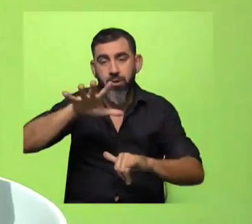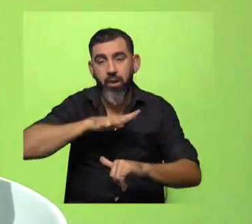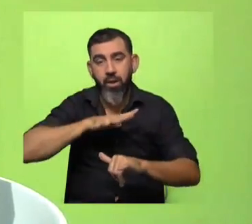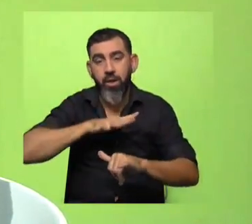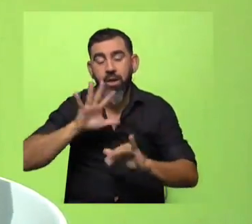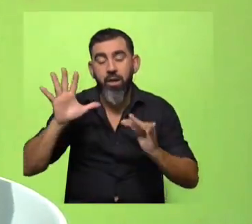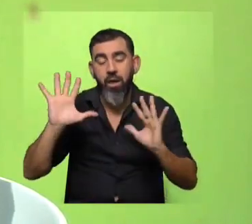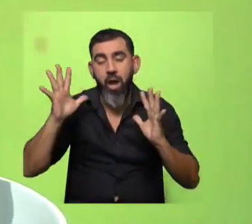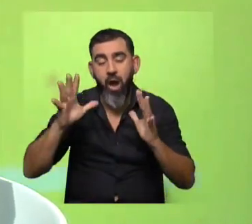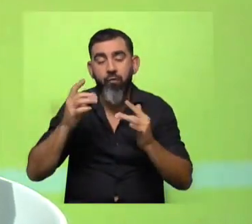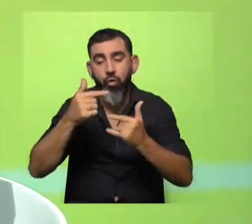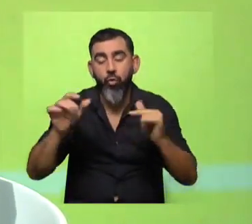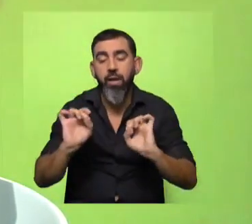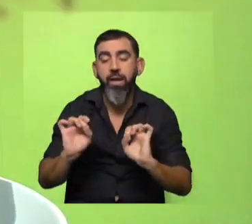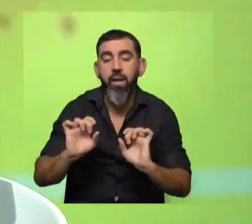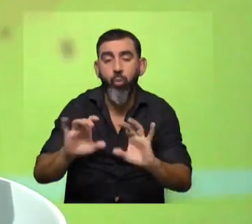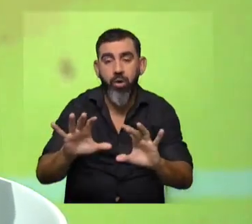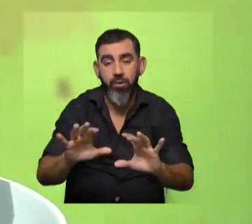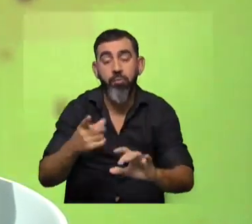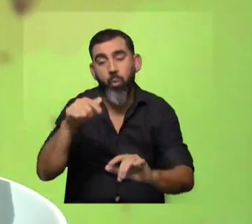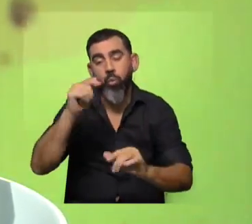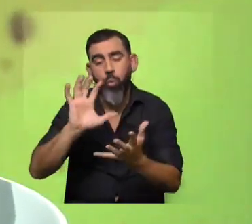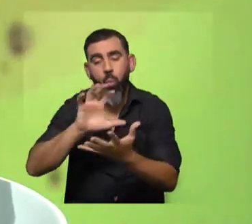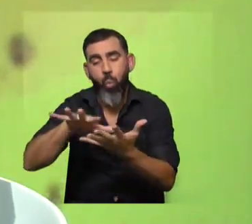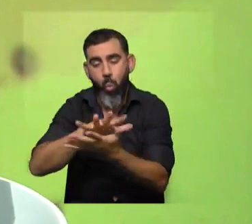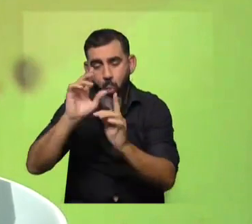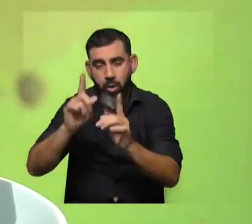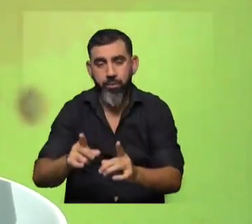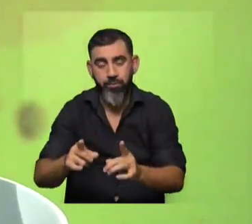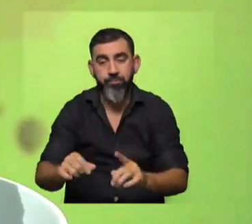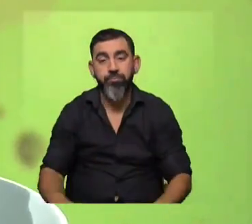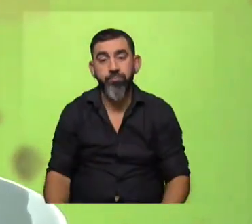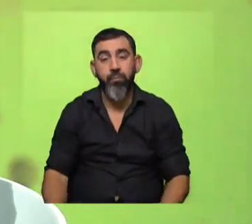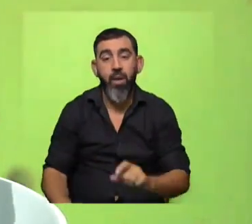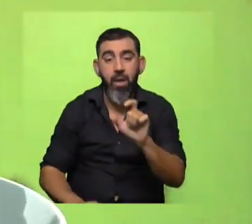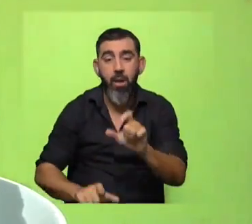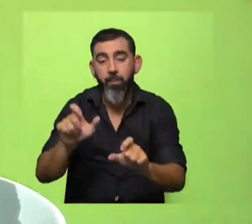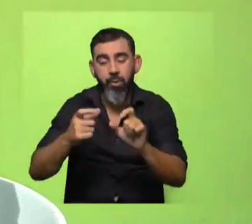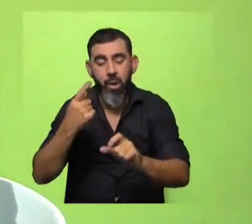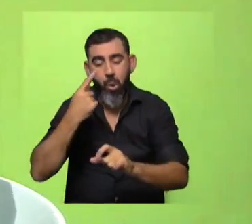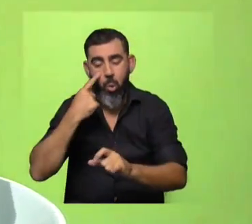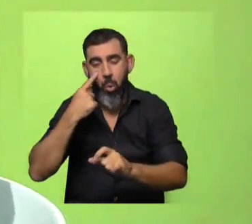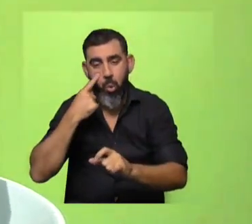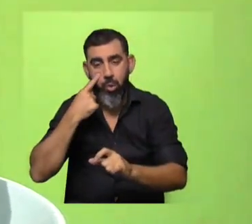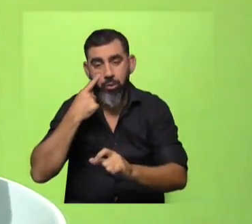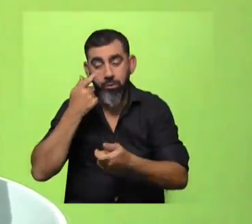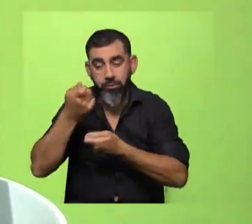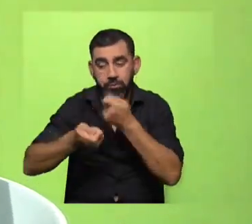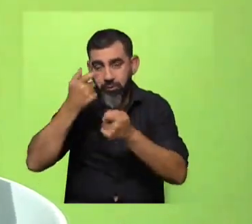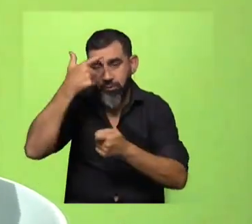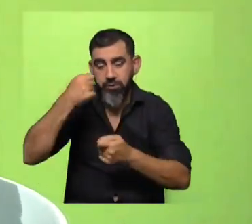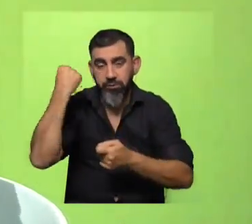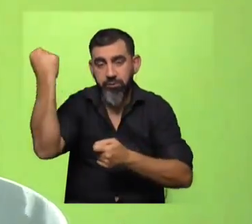especies nativas, pero también nos pasa en otros lugares. O sea, cuando logramos que la gente conozca, y ahí el aporte de la ciencia es